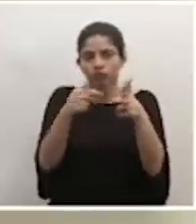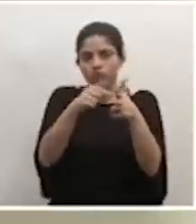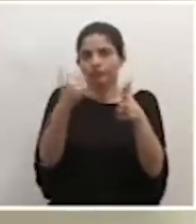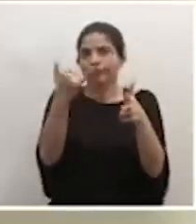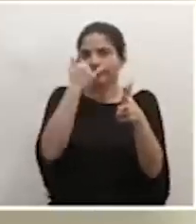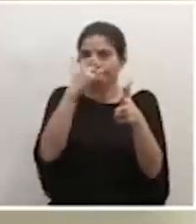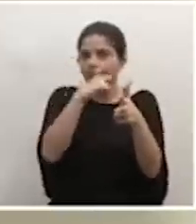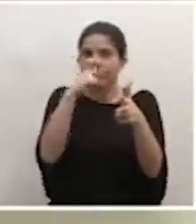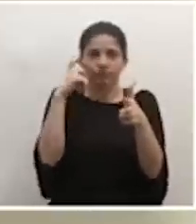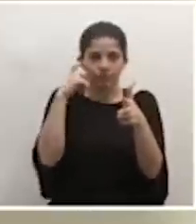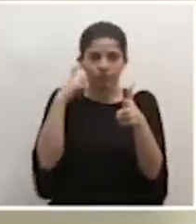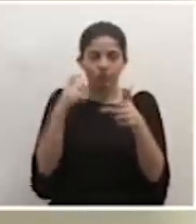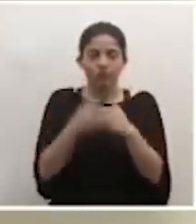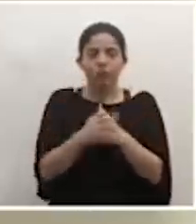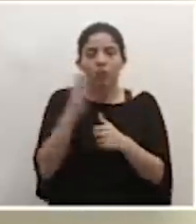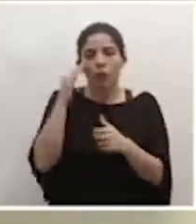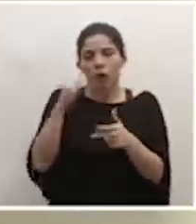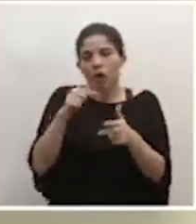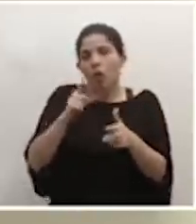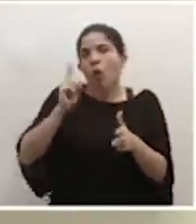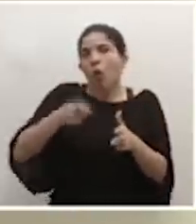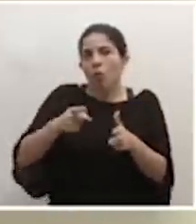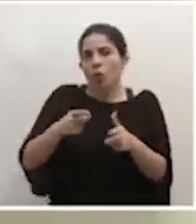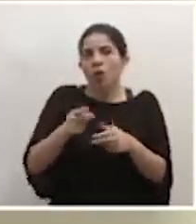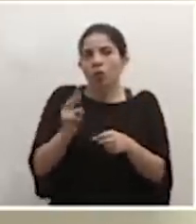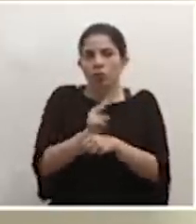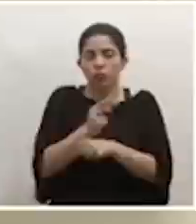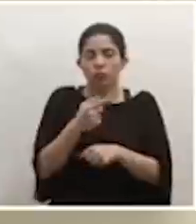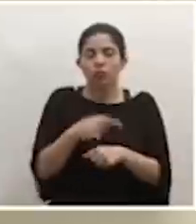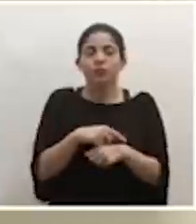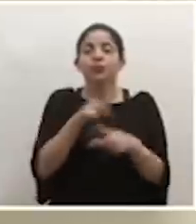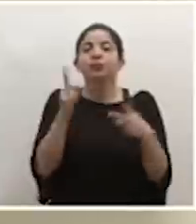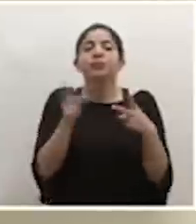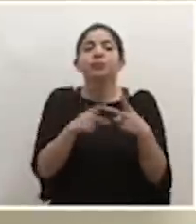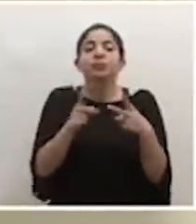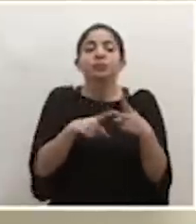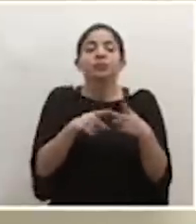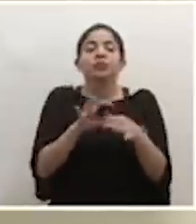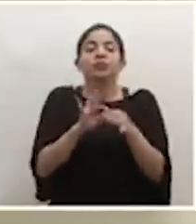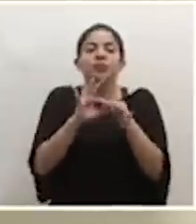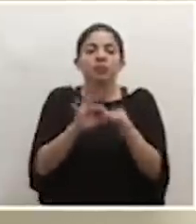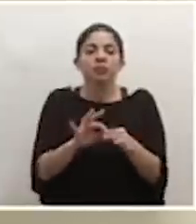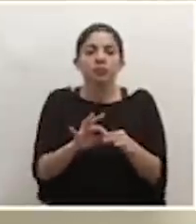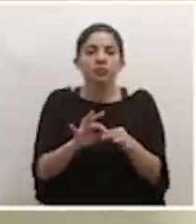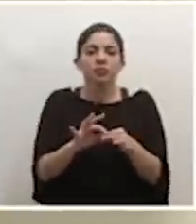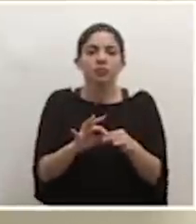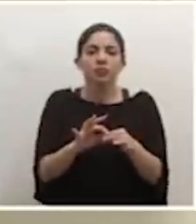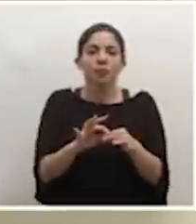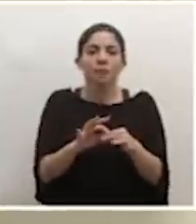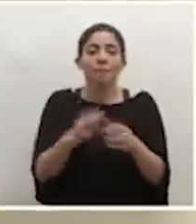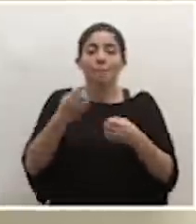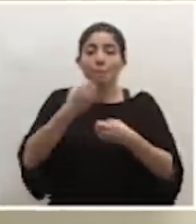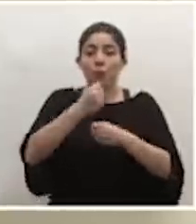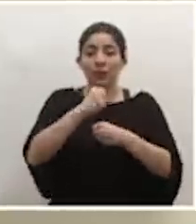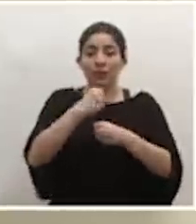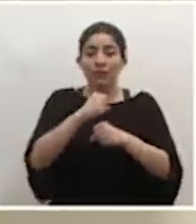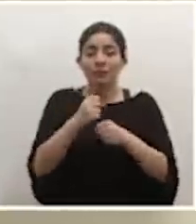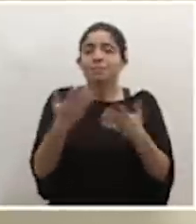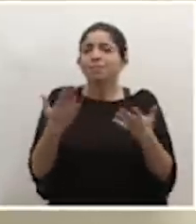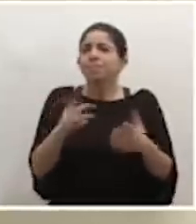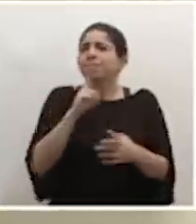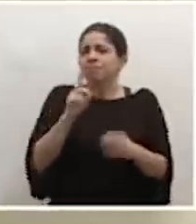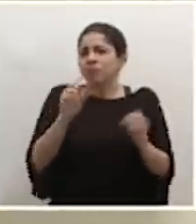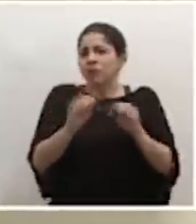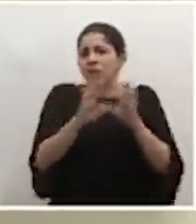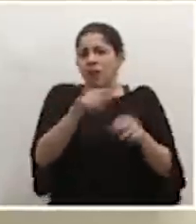medio, donde se está haciendo obligatoria la misma. Con respecto a las municipalidades, pues en realidad,